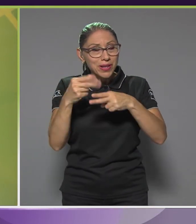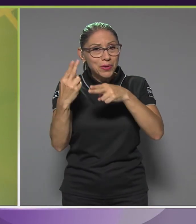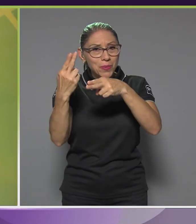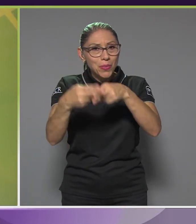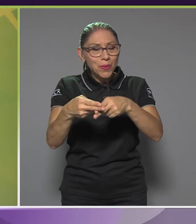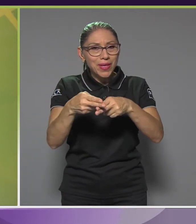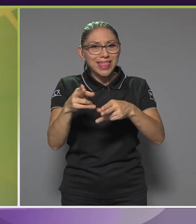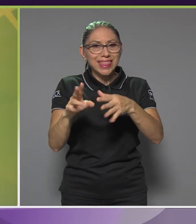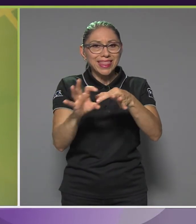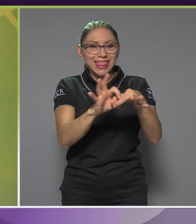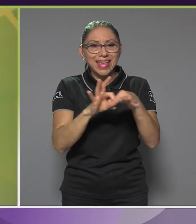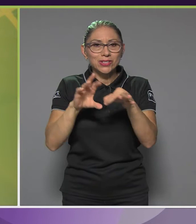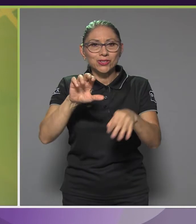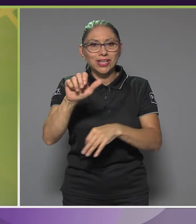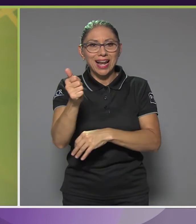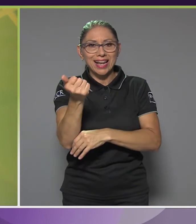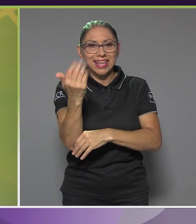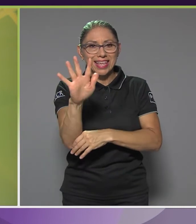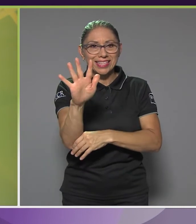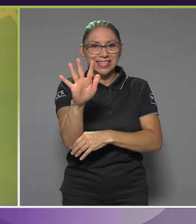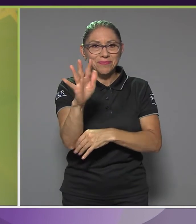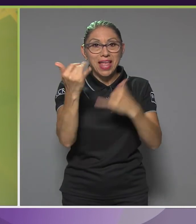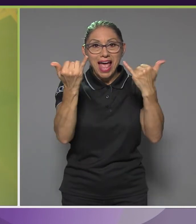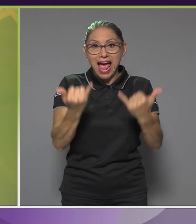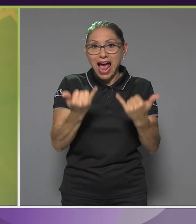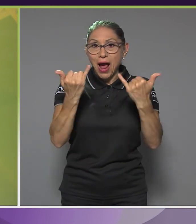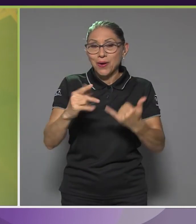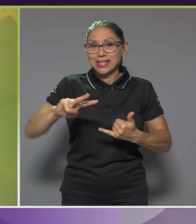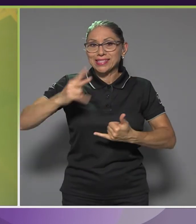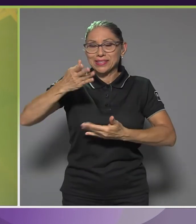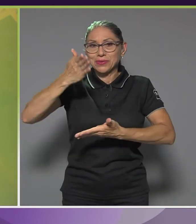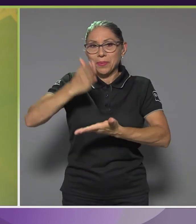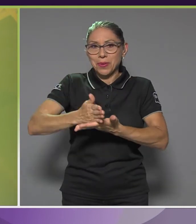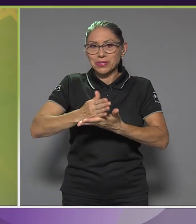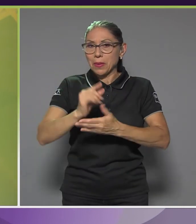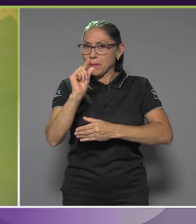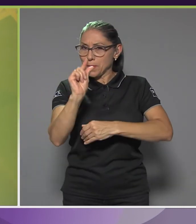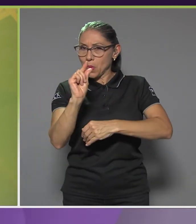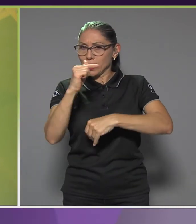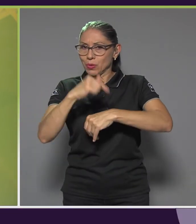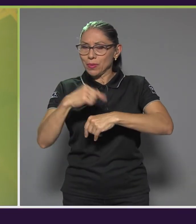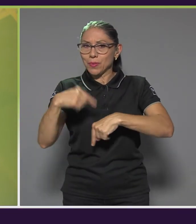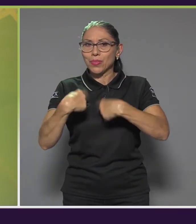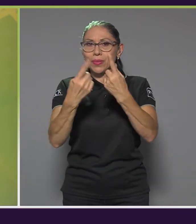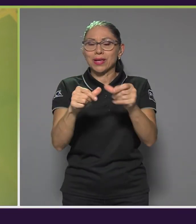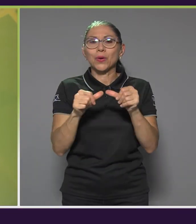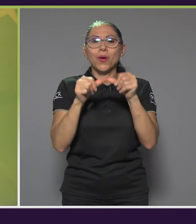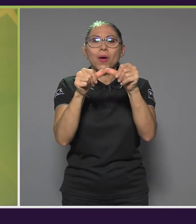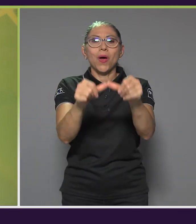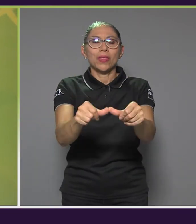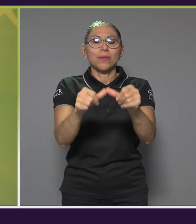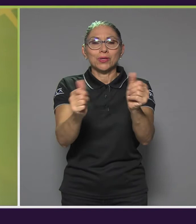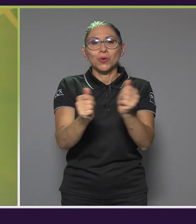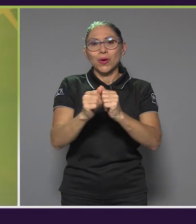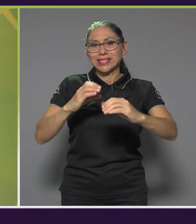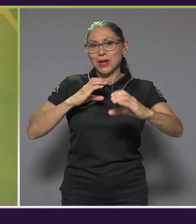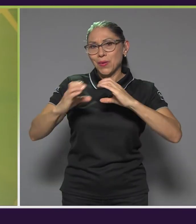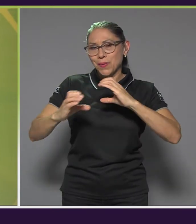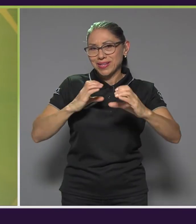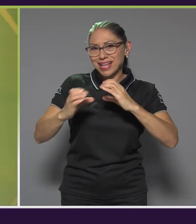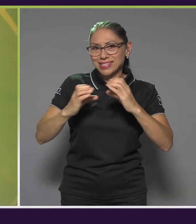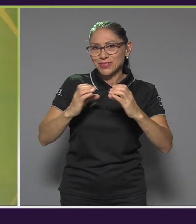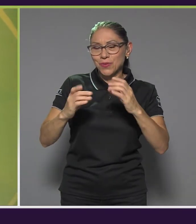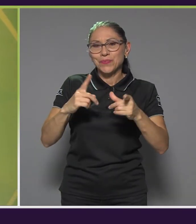como Nexos Canal 15. Ahora vamos a nuestra segunda pausa y pronto estaremos de regreso para seguir con esta conversación.